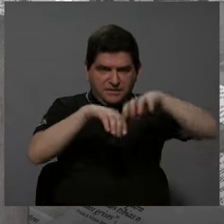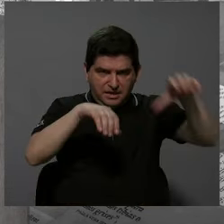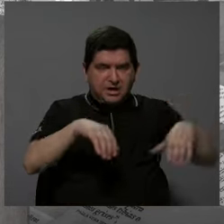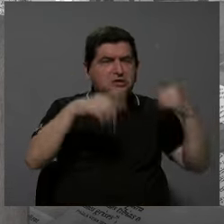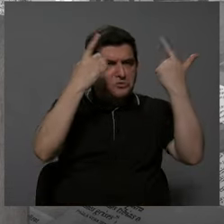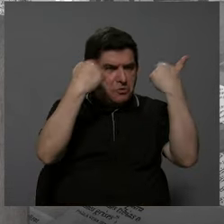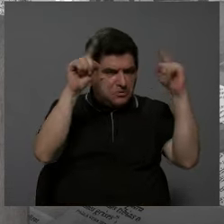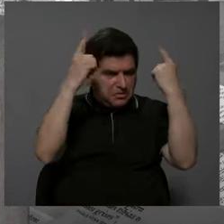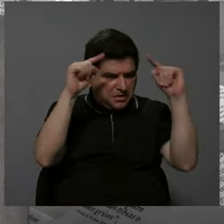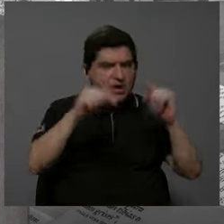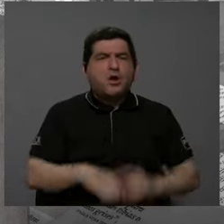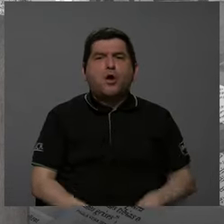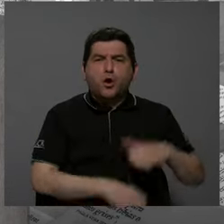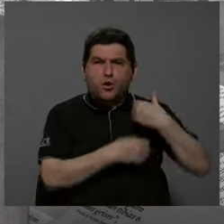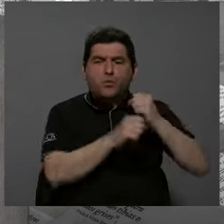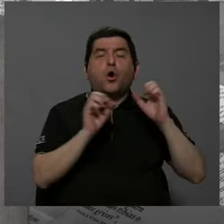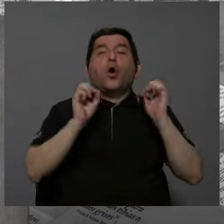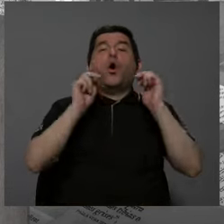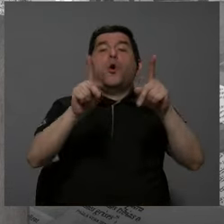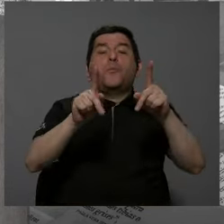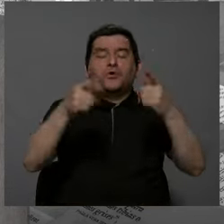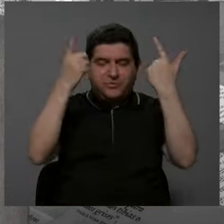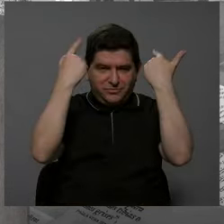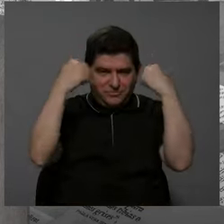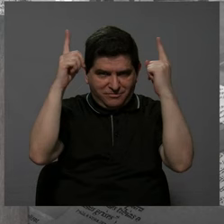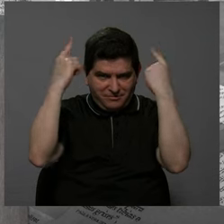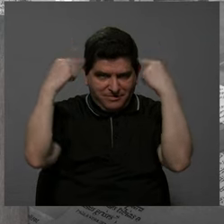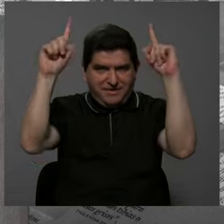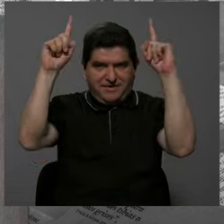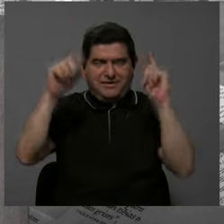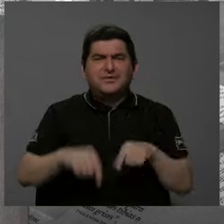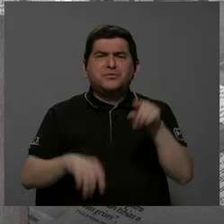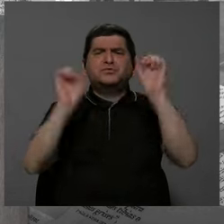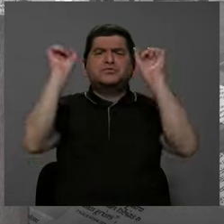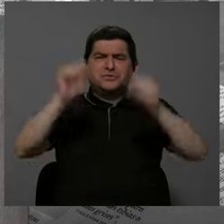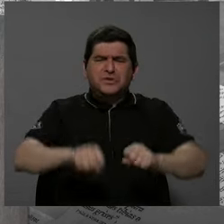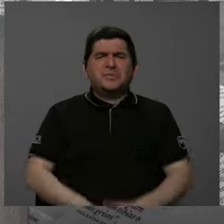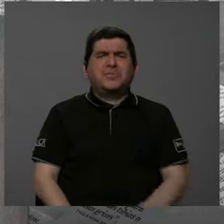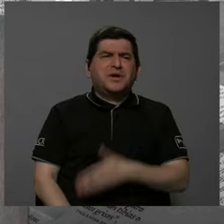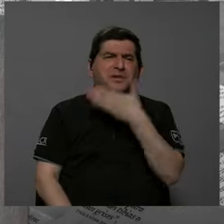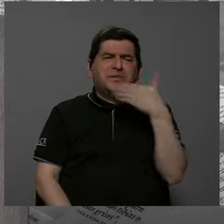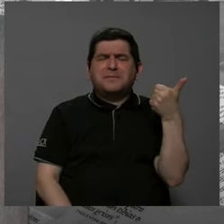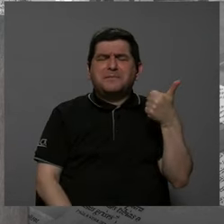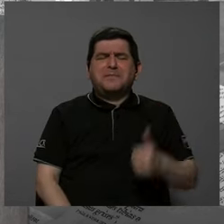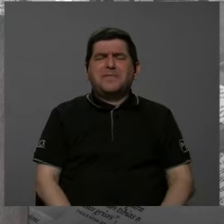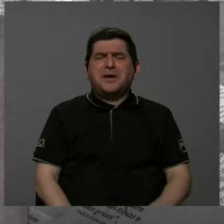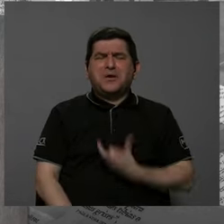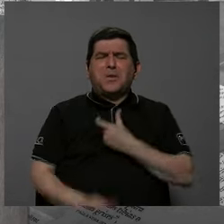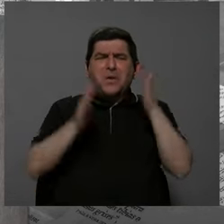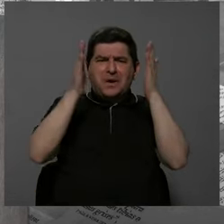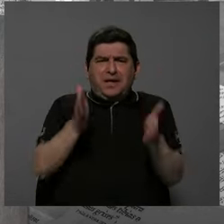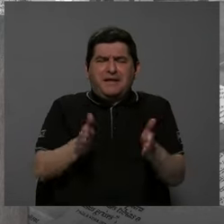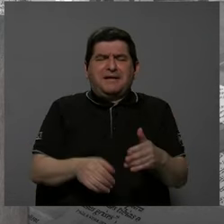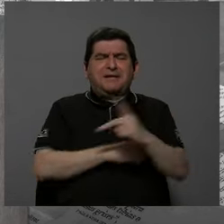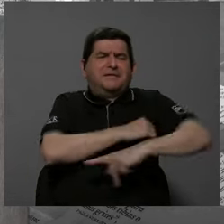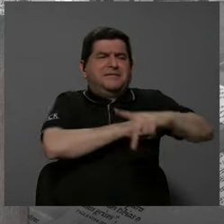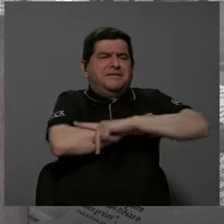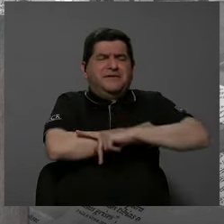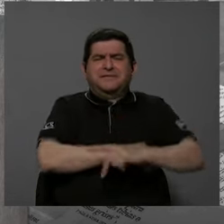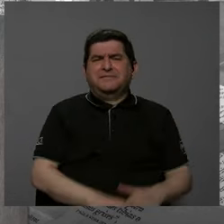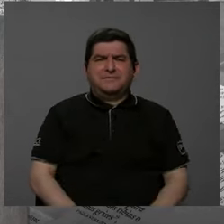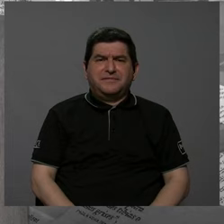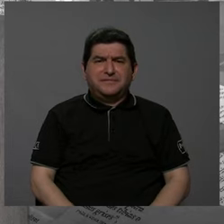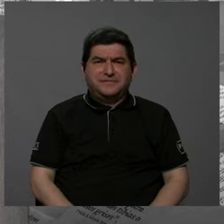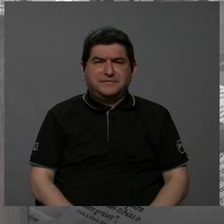territorio exitoso, la municipalidad tiene posibilidades de ser exitosa. Usted puede poner al mejor alcalde que tengamos en este